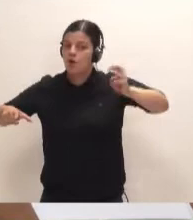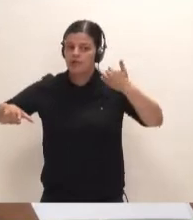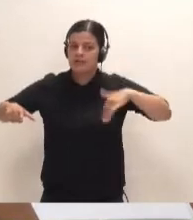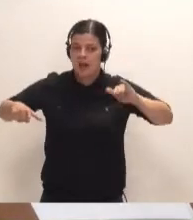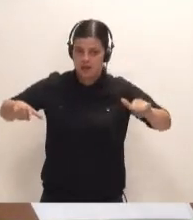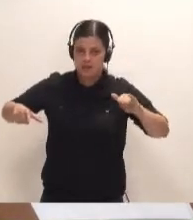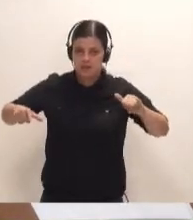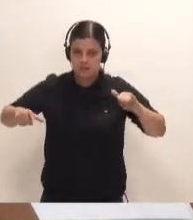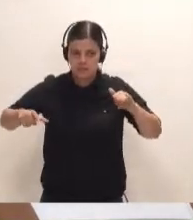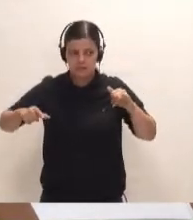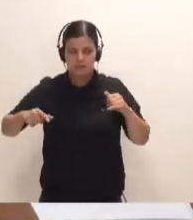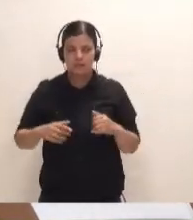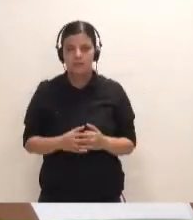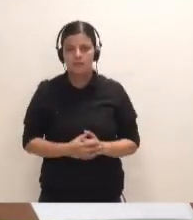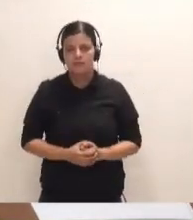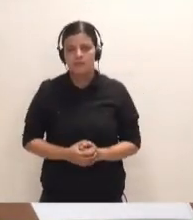existentes.